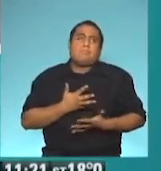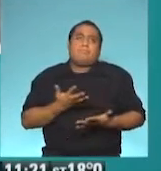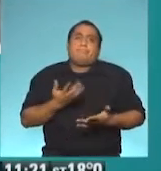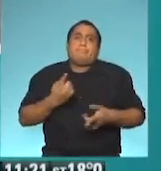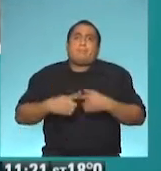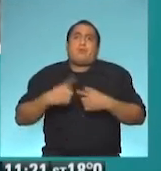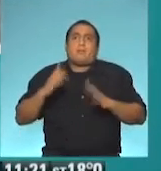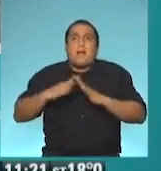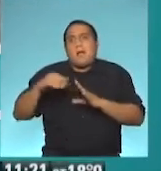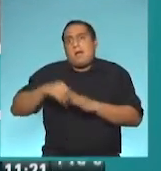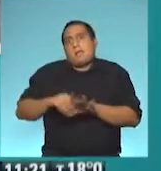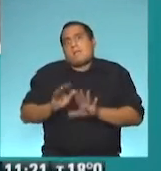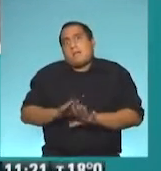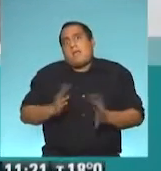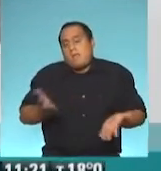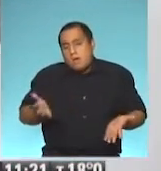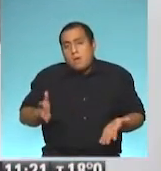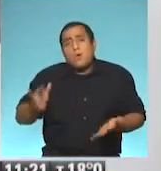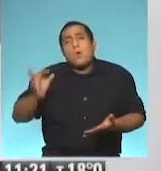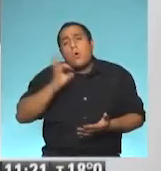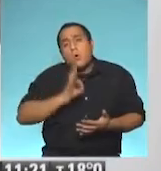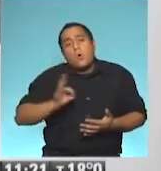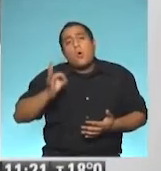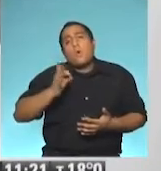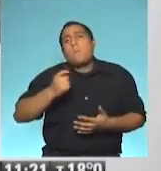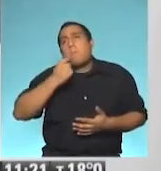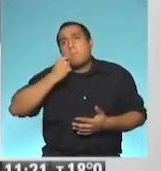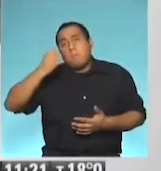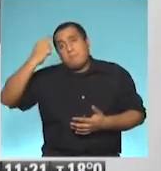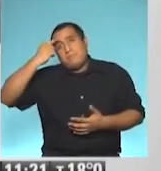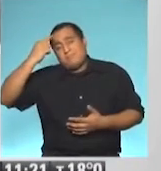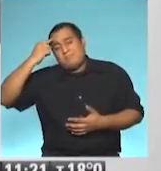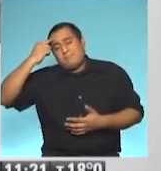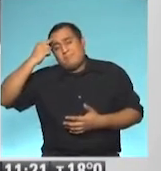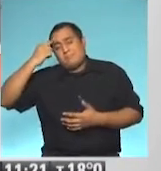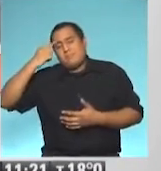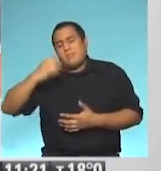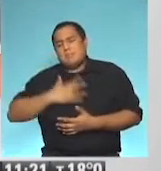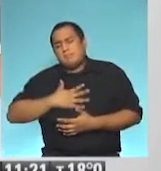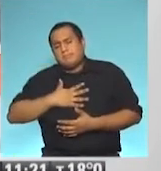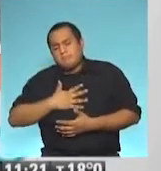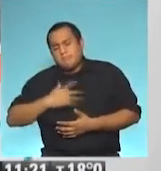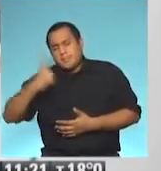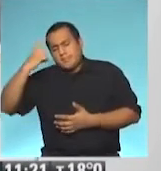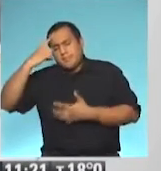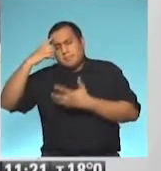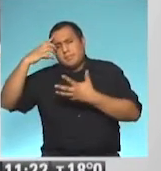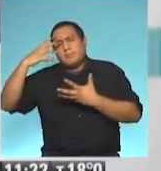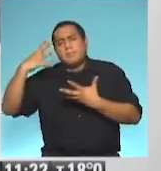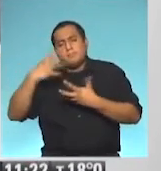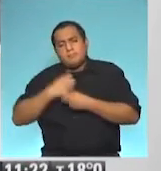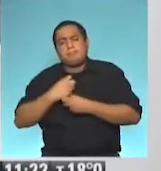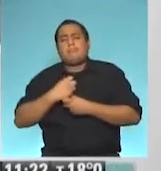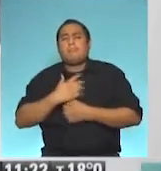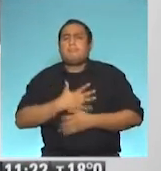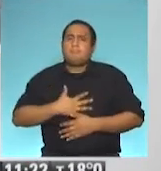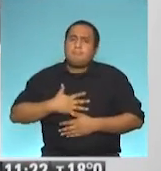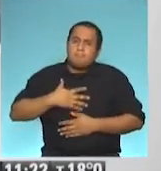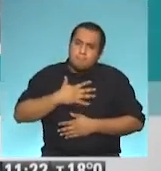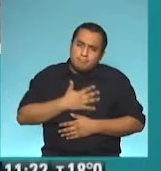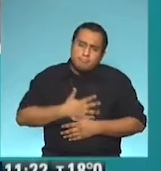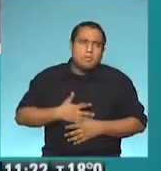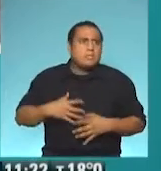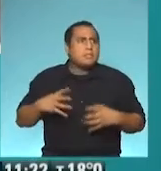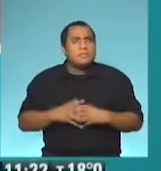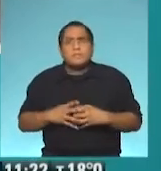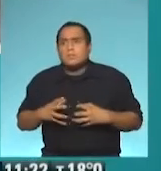de aislamiento y lo que tiene que ver más con un padecimiento mental, ¿no? Digo, de pronto uno puede sentirse angustiado, puede sentirse